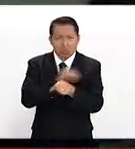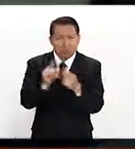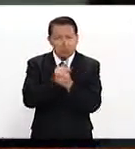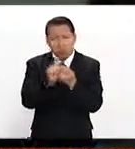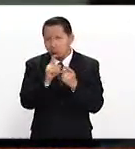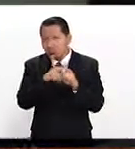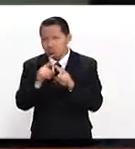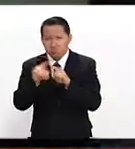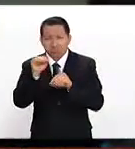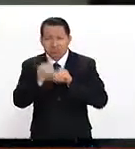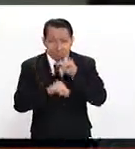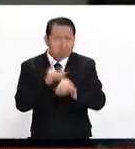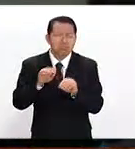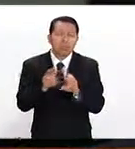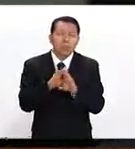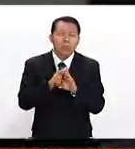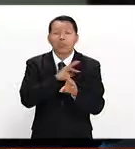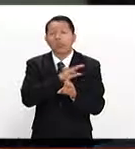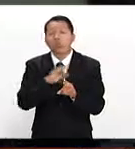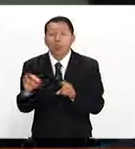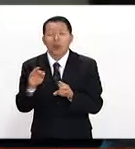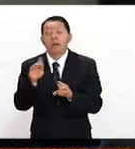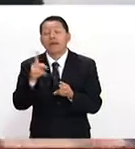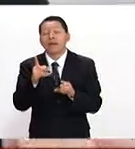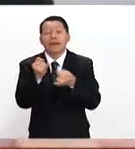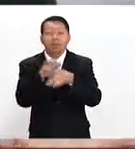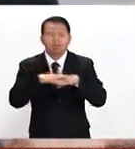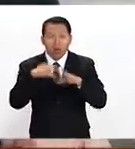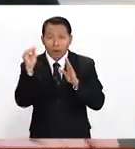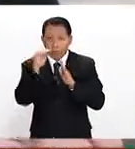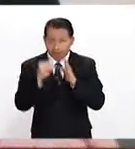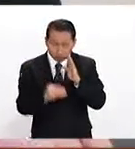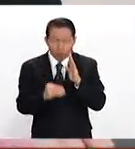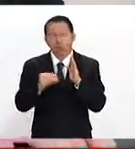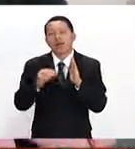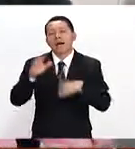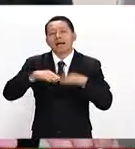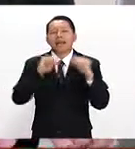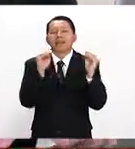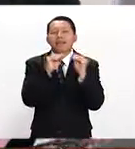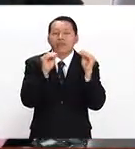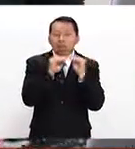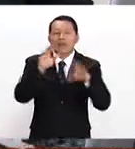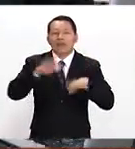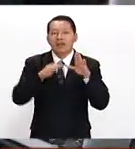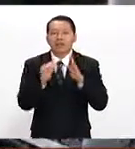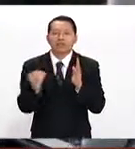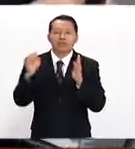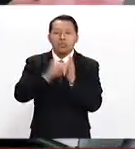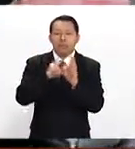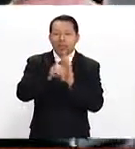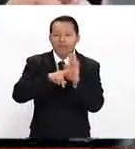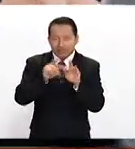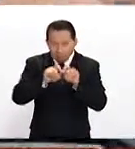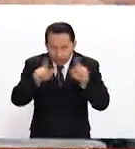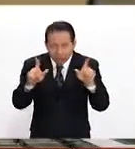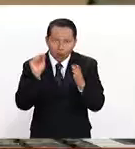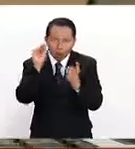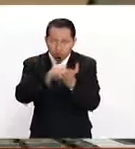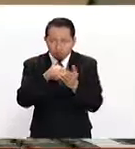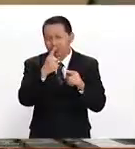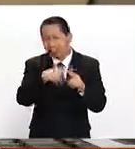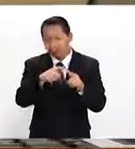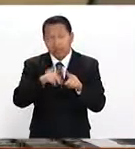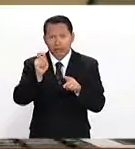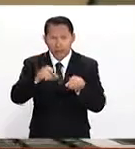tiene que ir poniendo información, haciendo debates, subiendo videos. Pero sí requiere de un trabajo muy